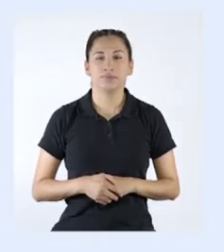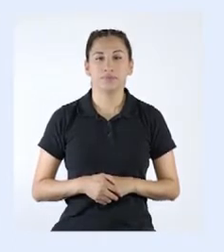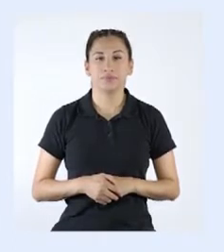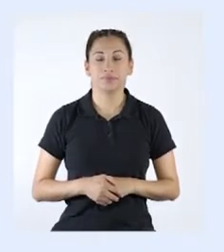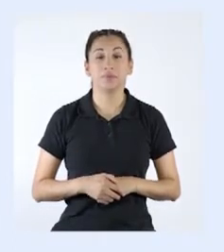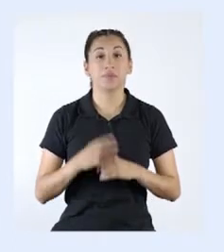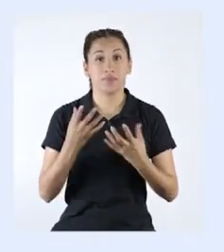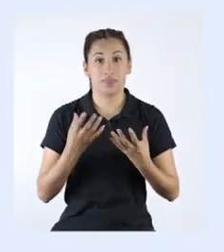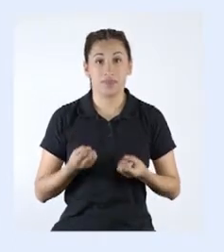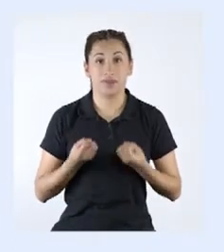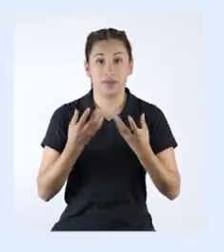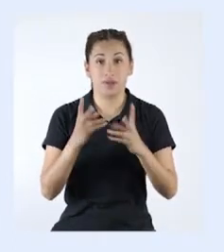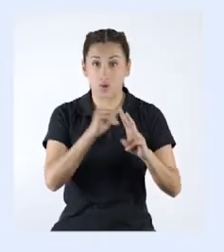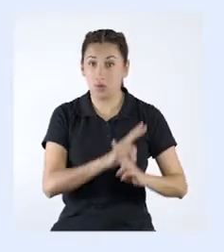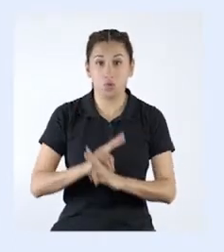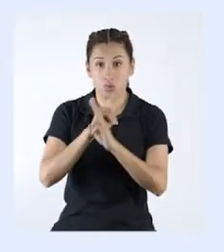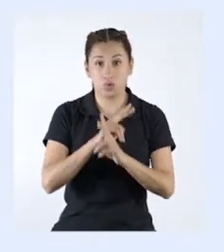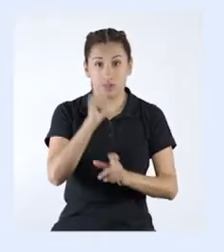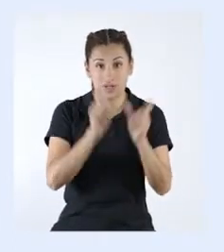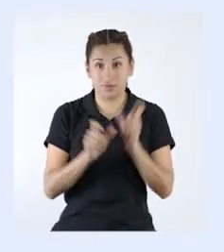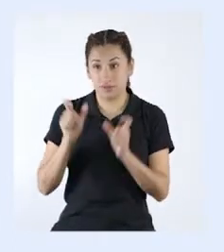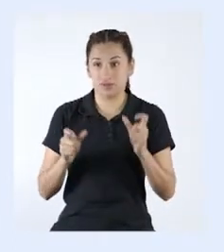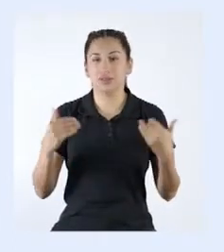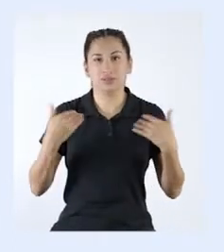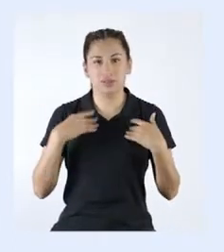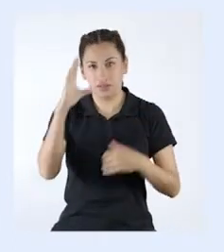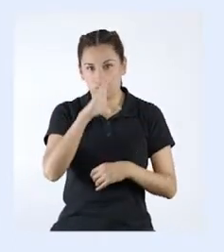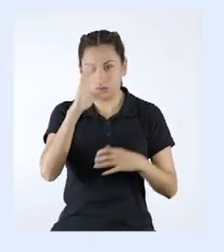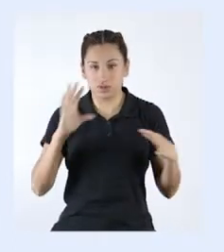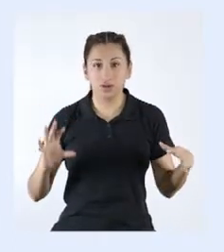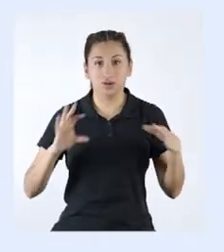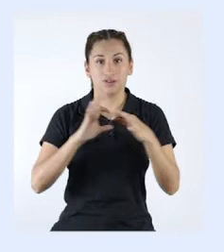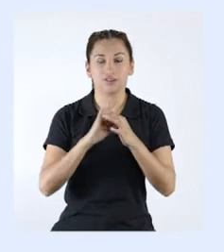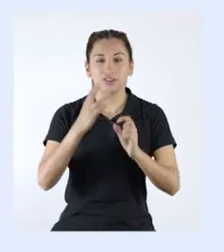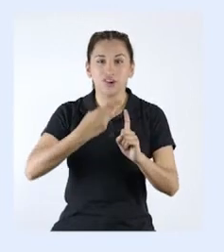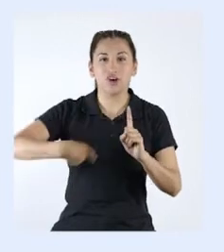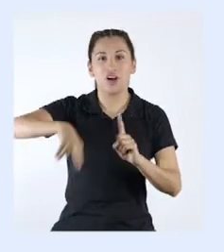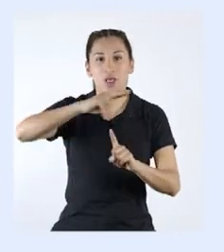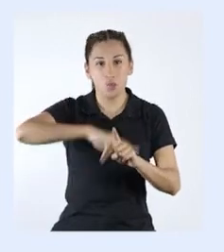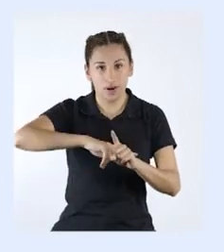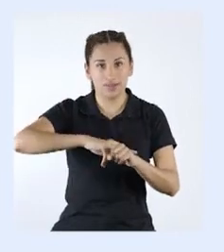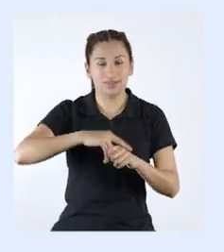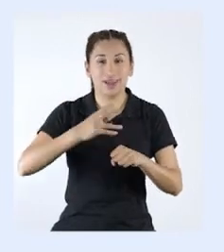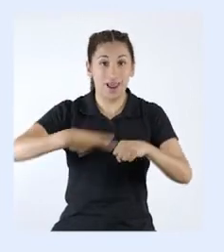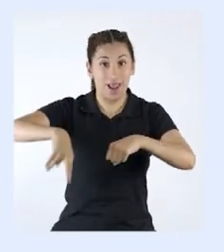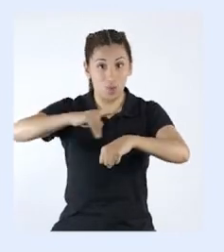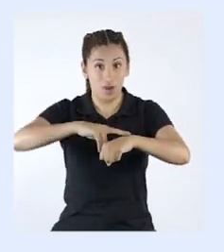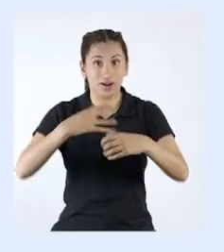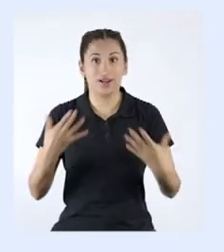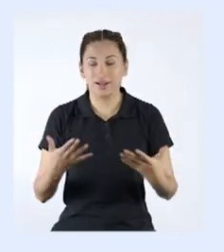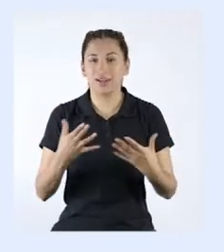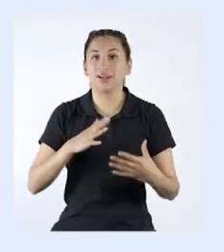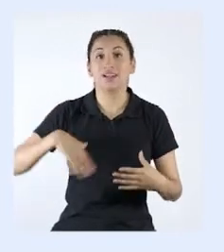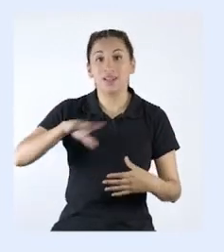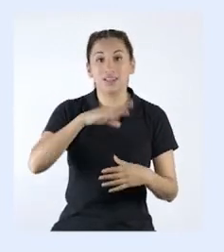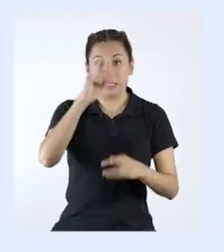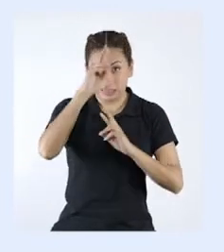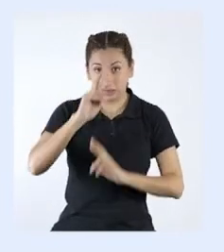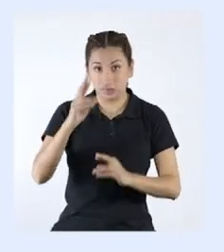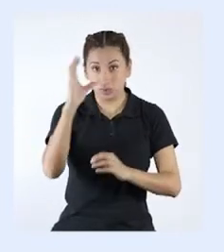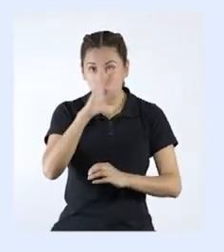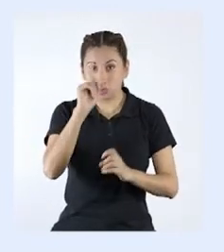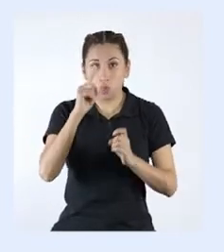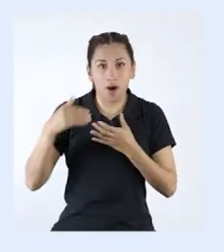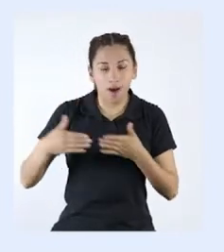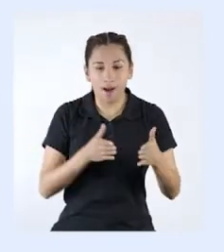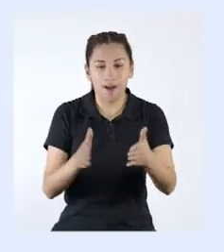Para preservar la humanidad, debemos buscar conectarnos con la naturaleza. El respeto a esta nos muestra un camino